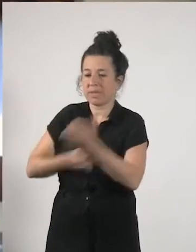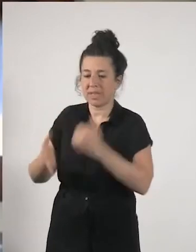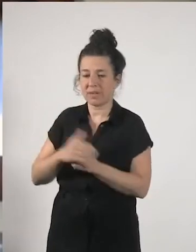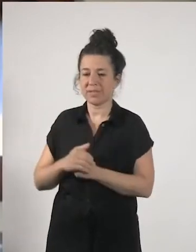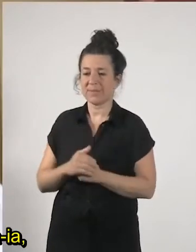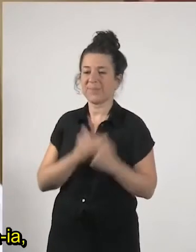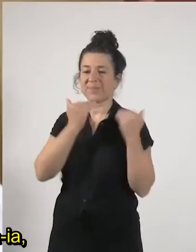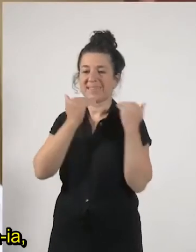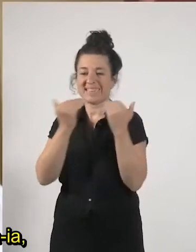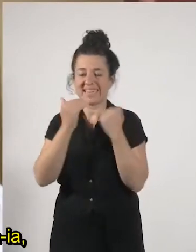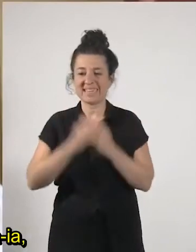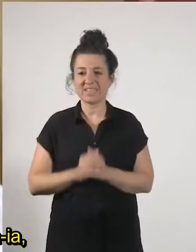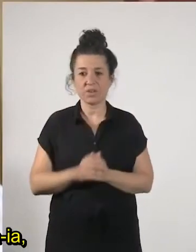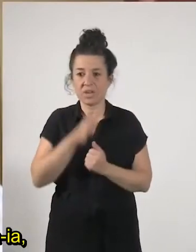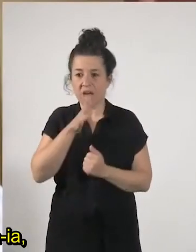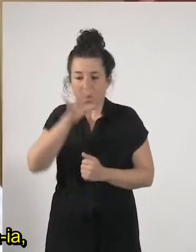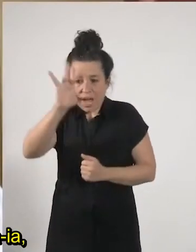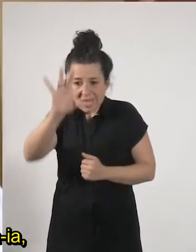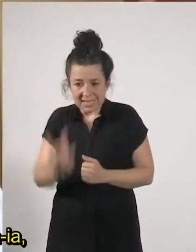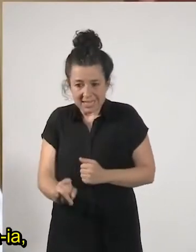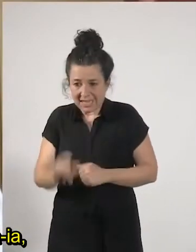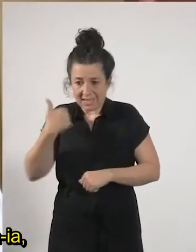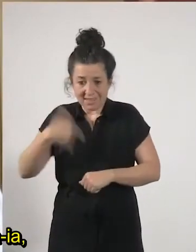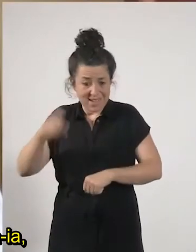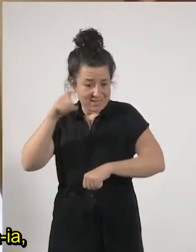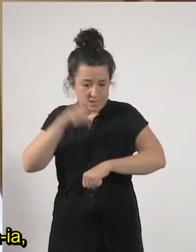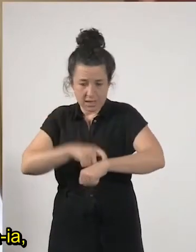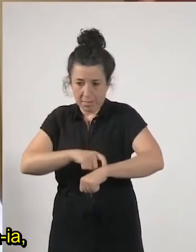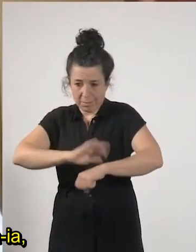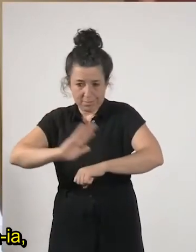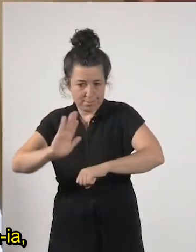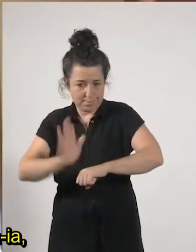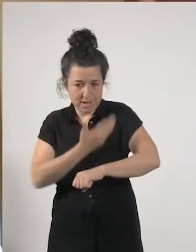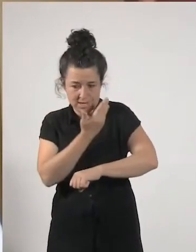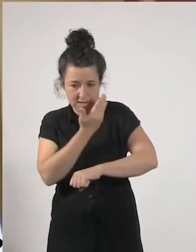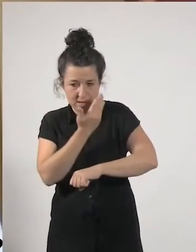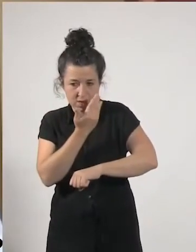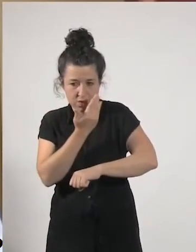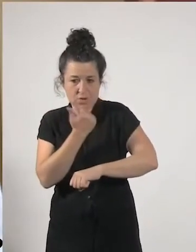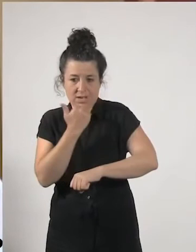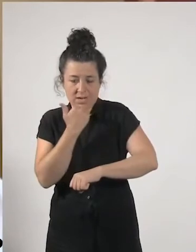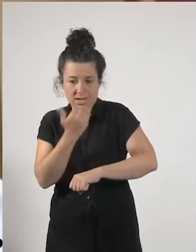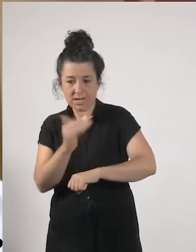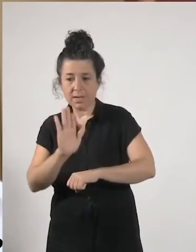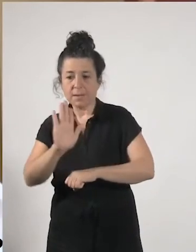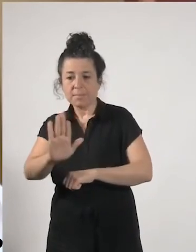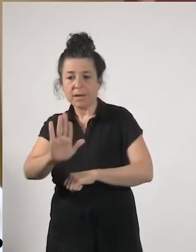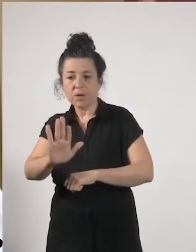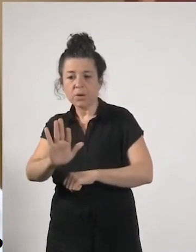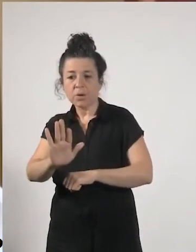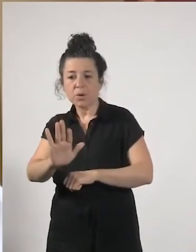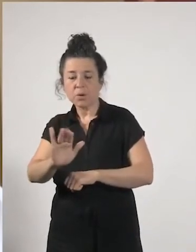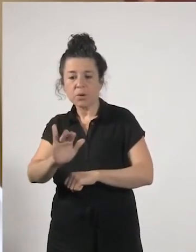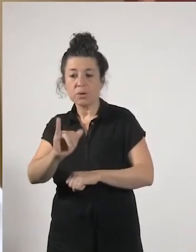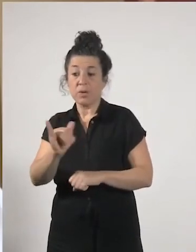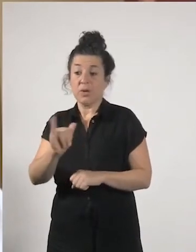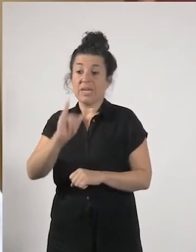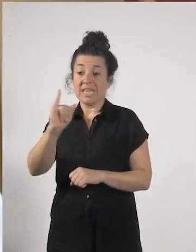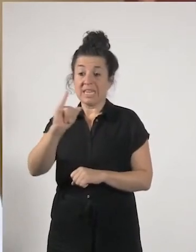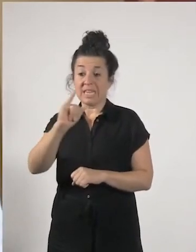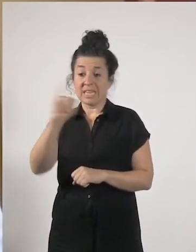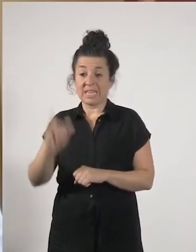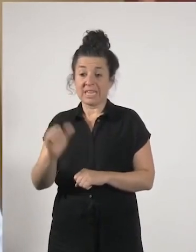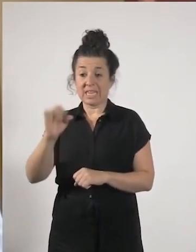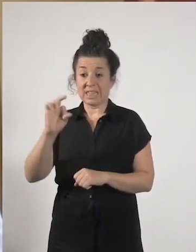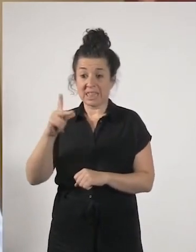vamos a terminar orain bai ya denboraz campo gaude iaia baino orain dik izaskun landaida bertan baldin